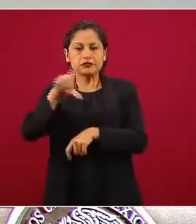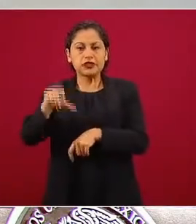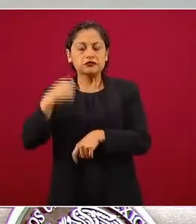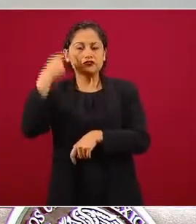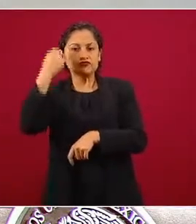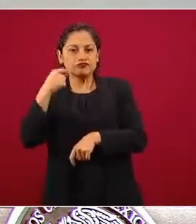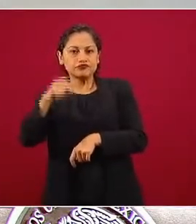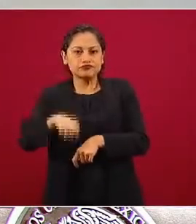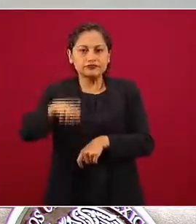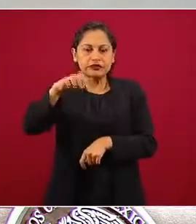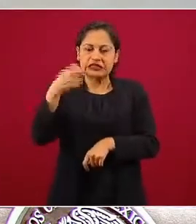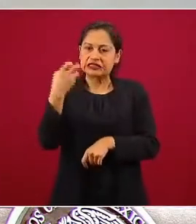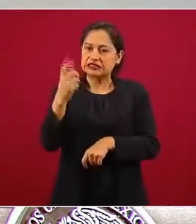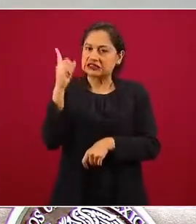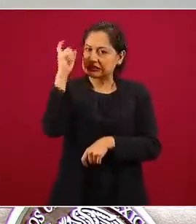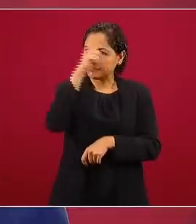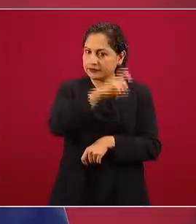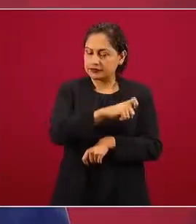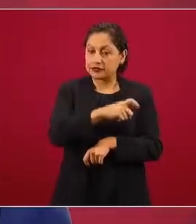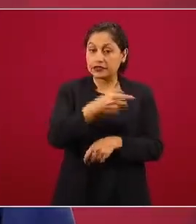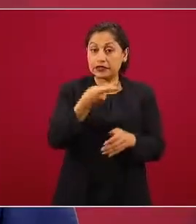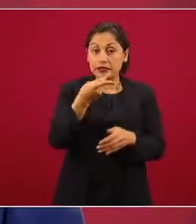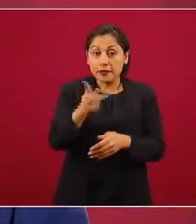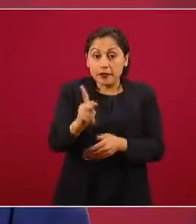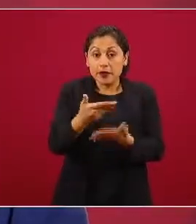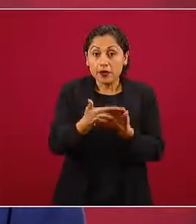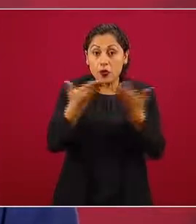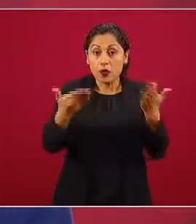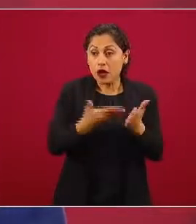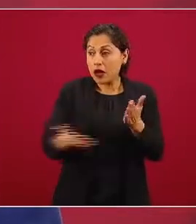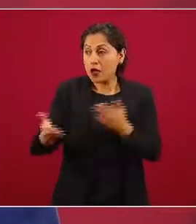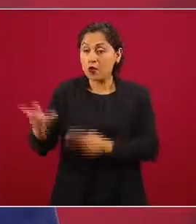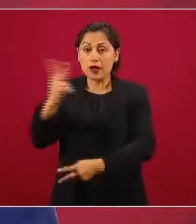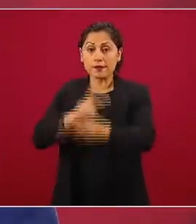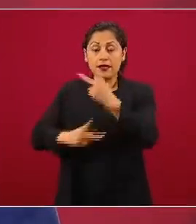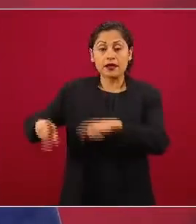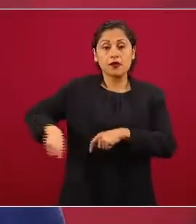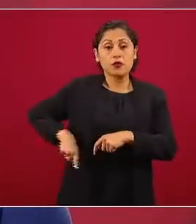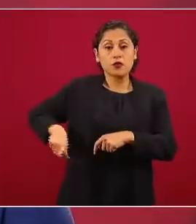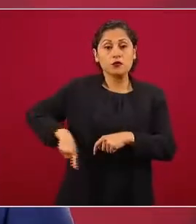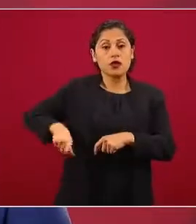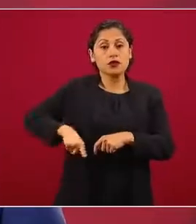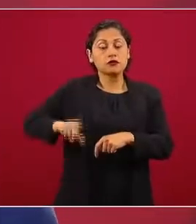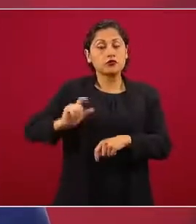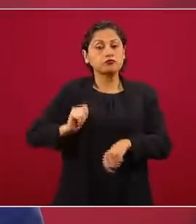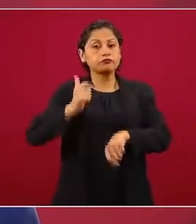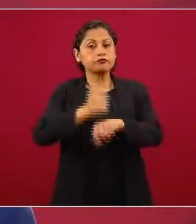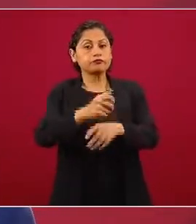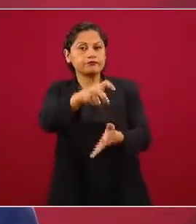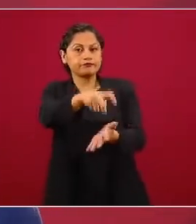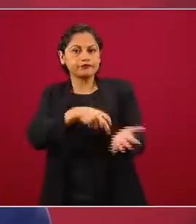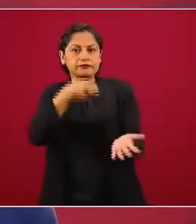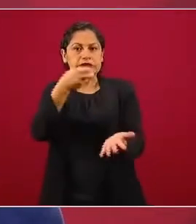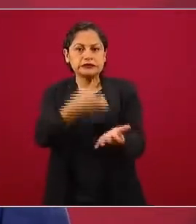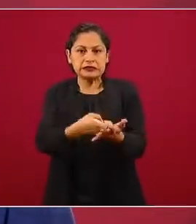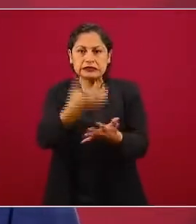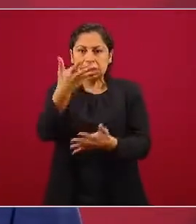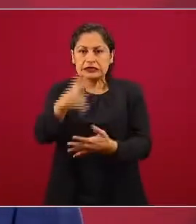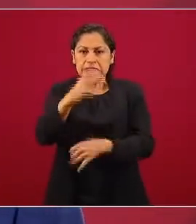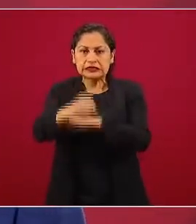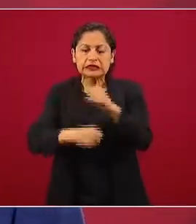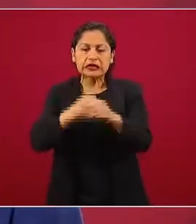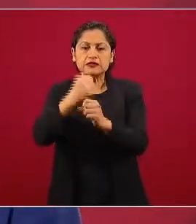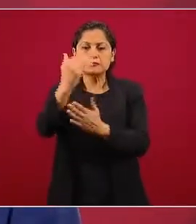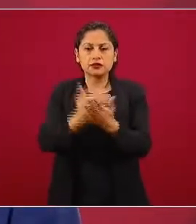un gobierno con responsabilidad social a corregir eso y bajar 10 años, o sea, se va a bajar de 25 a